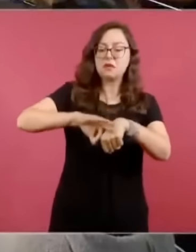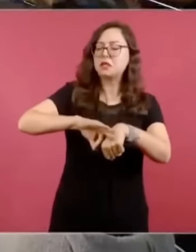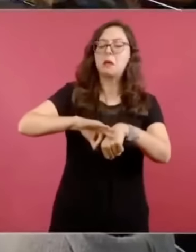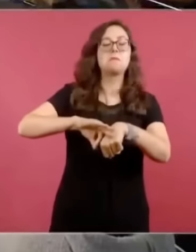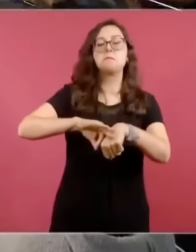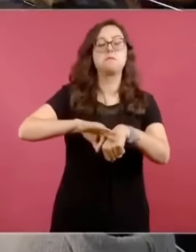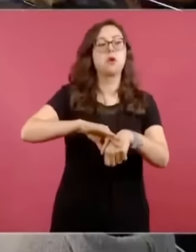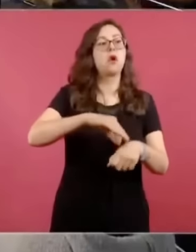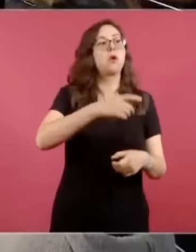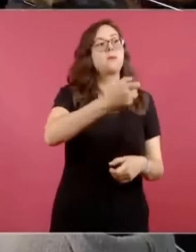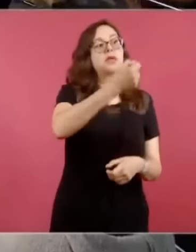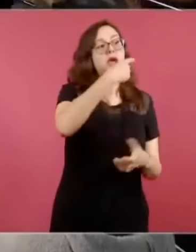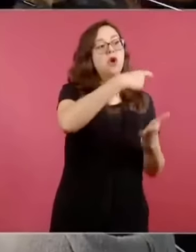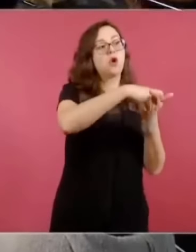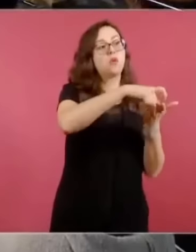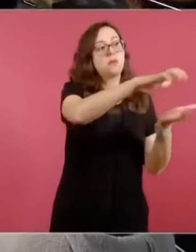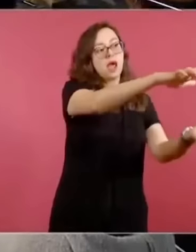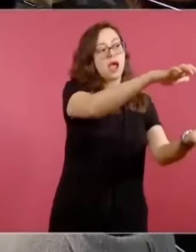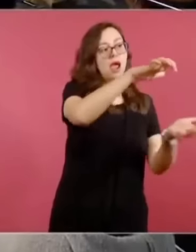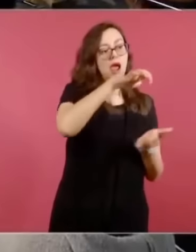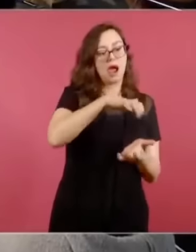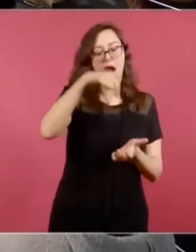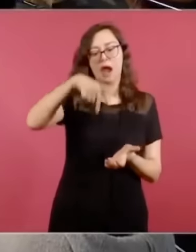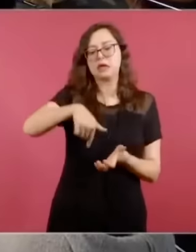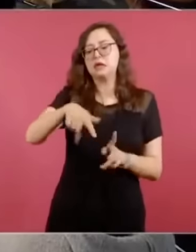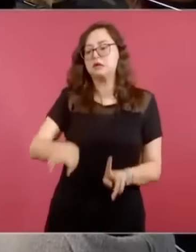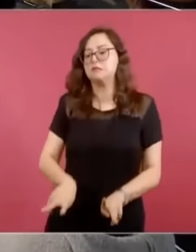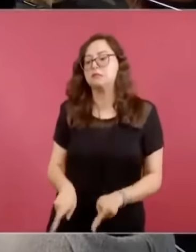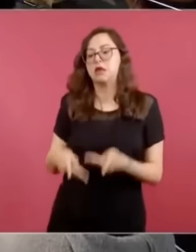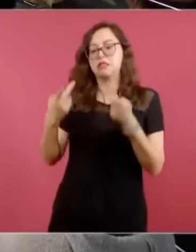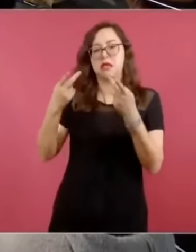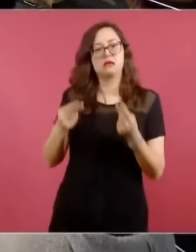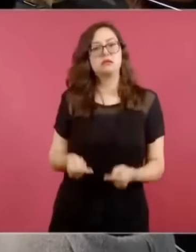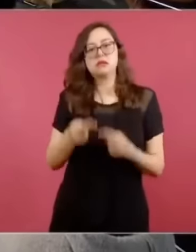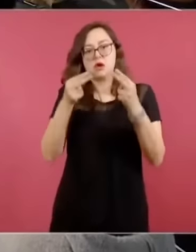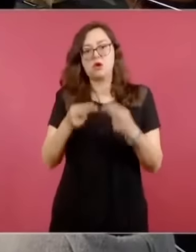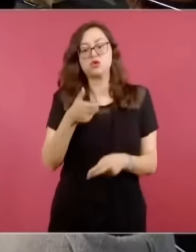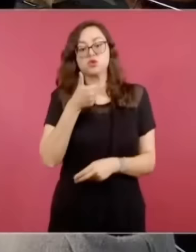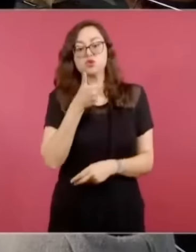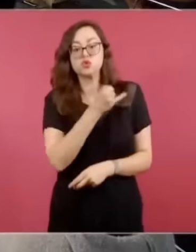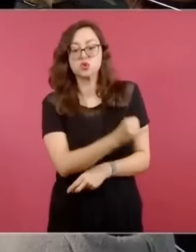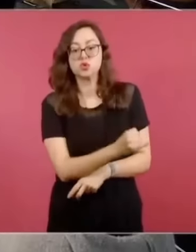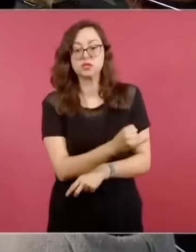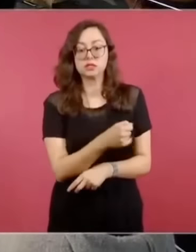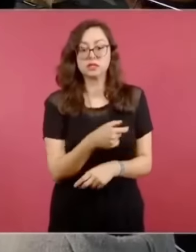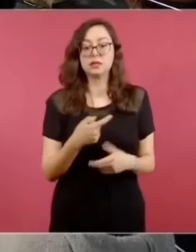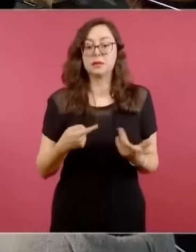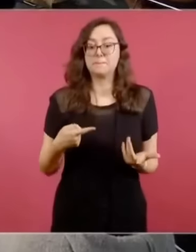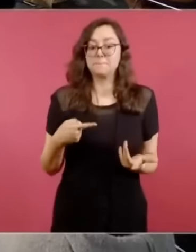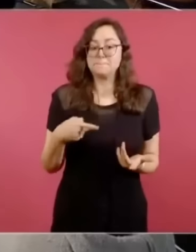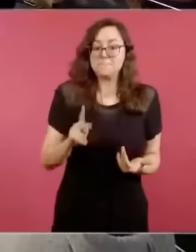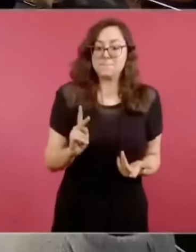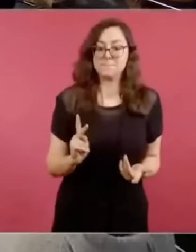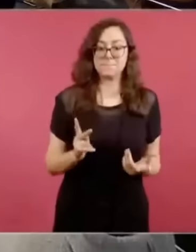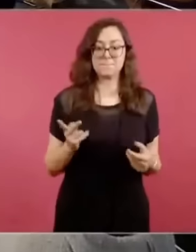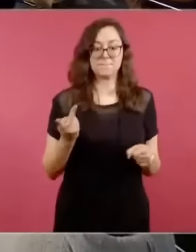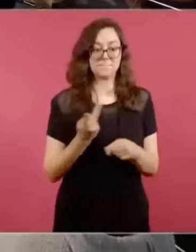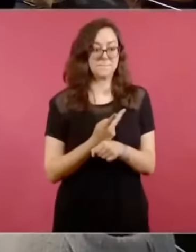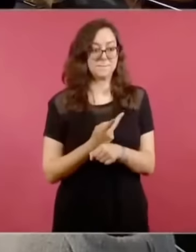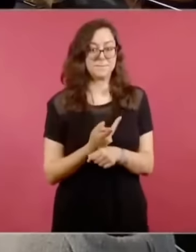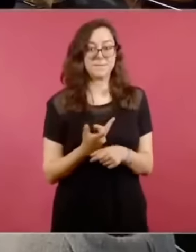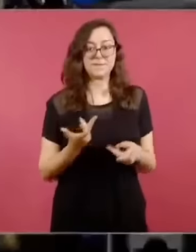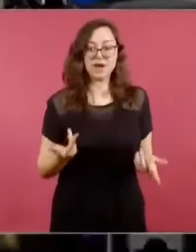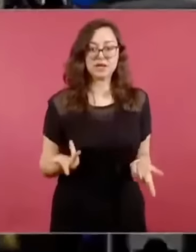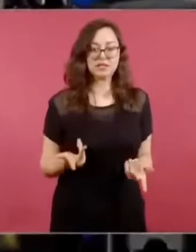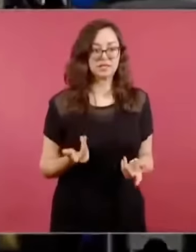dedicaban a hacer negocio. En ese sentido, presidente, preguntarle qué tan difícil o cuántas dificultades han enfrentado